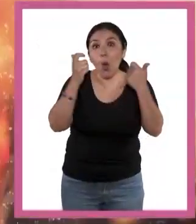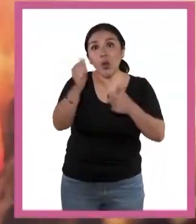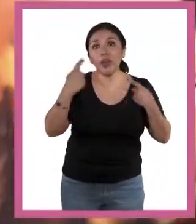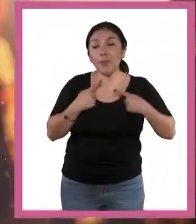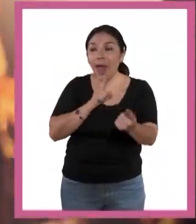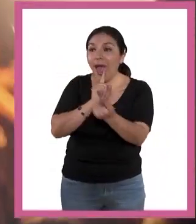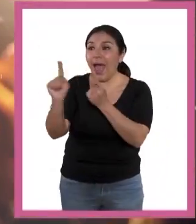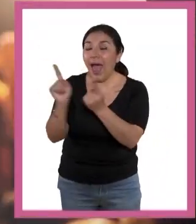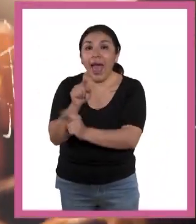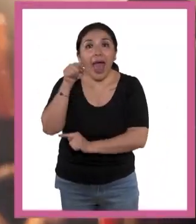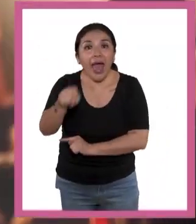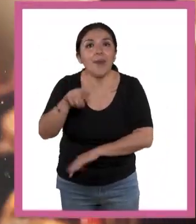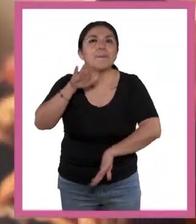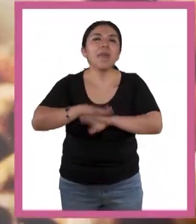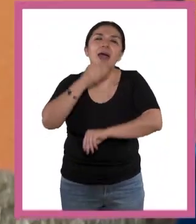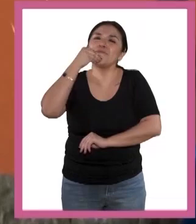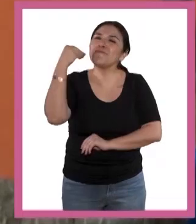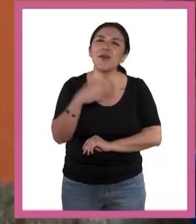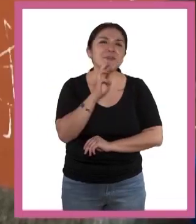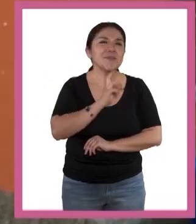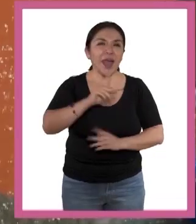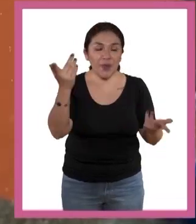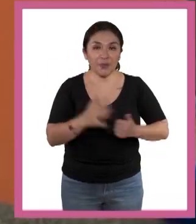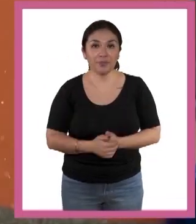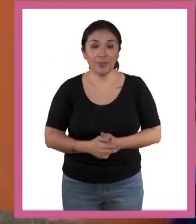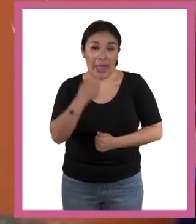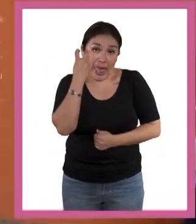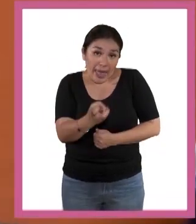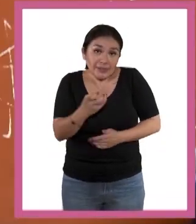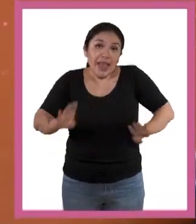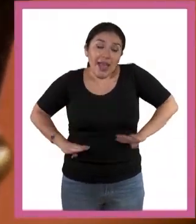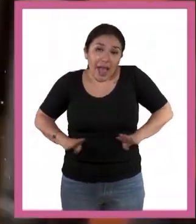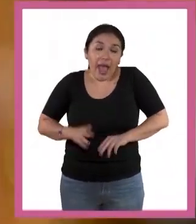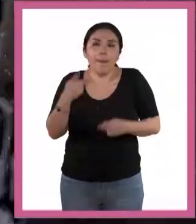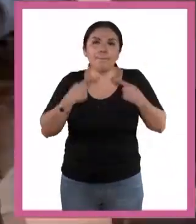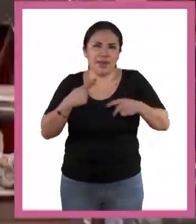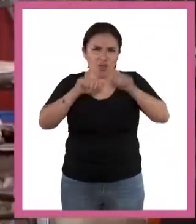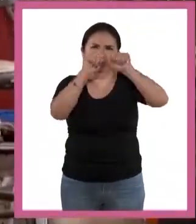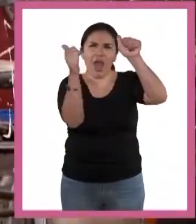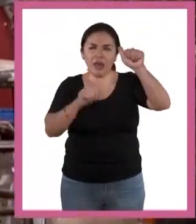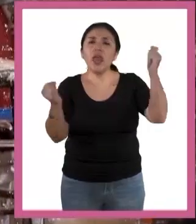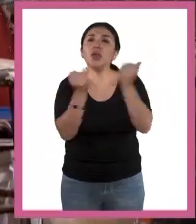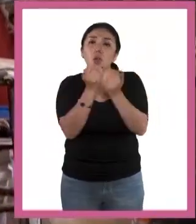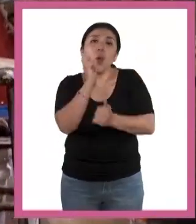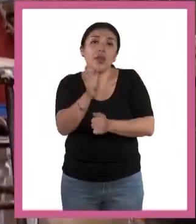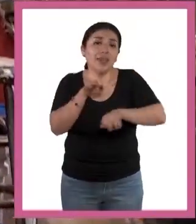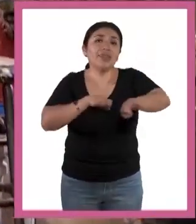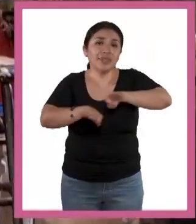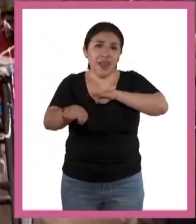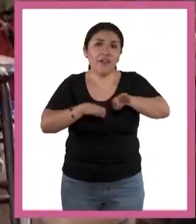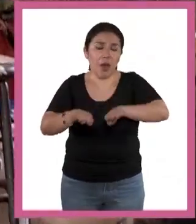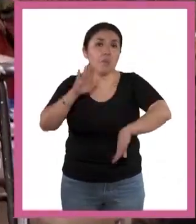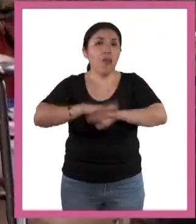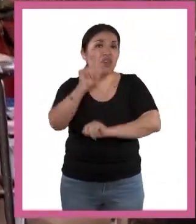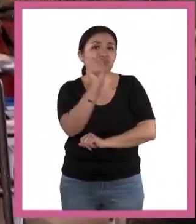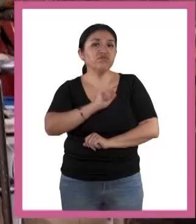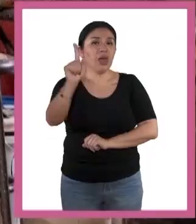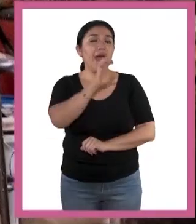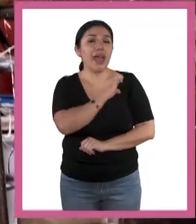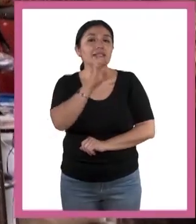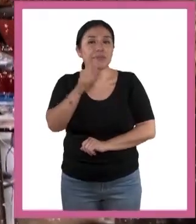otros, es mil veces mejor. En este sentido, los artistas también son trabajadores, altamente